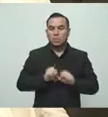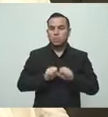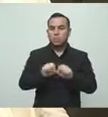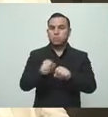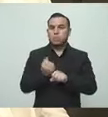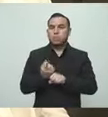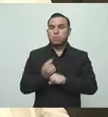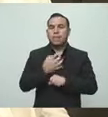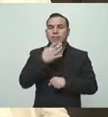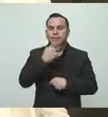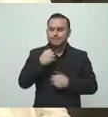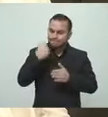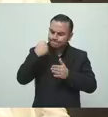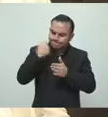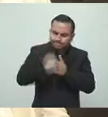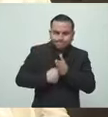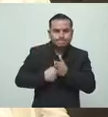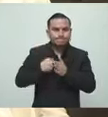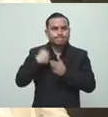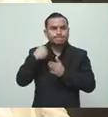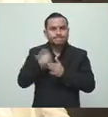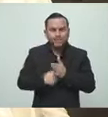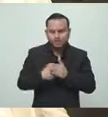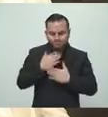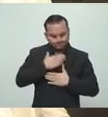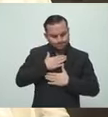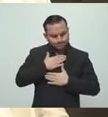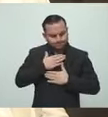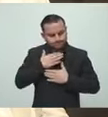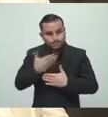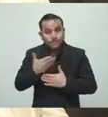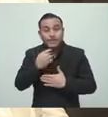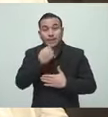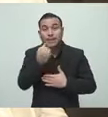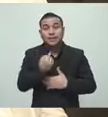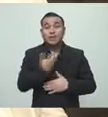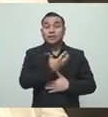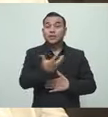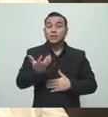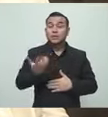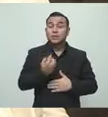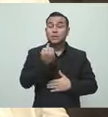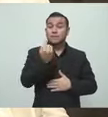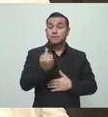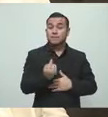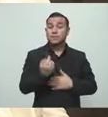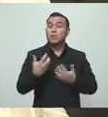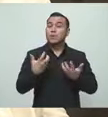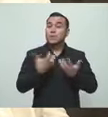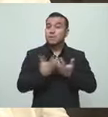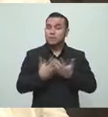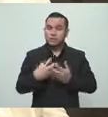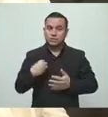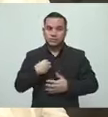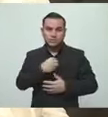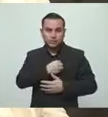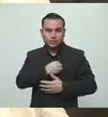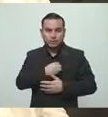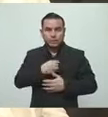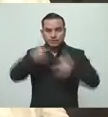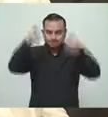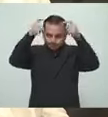noble, solidario y eficiente de todos mis compañeros, médicos, enfermeras,